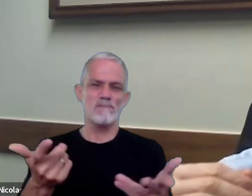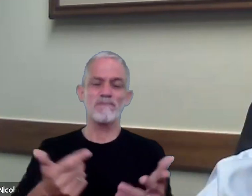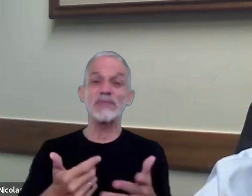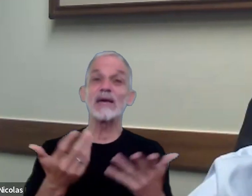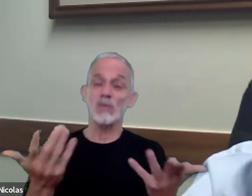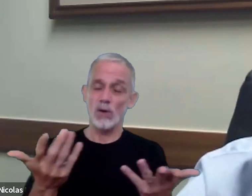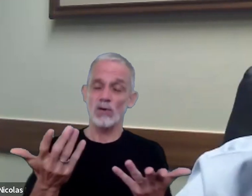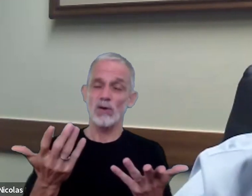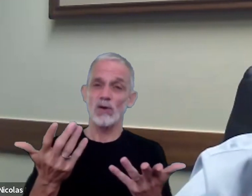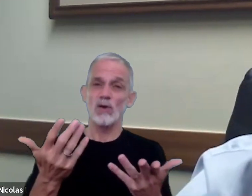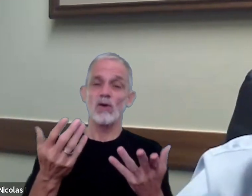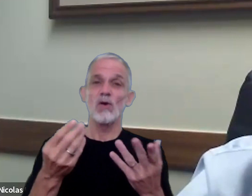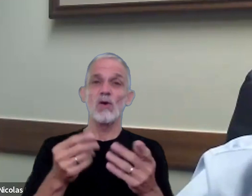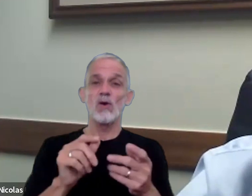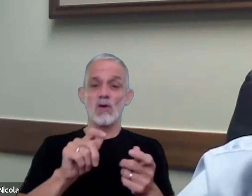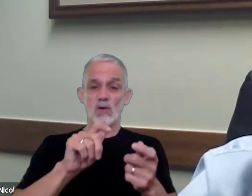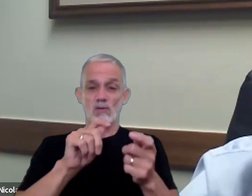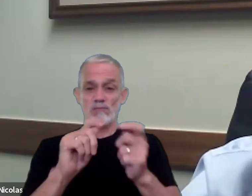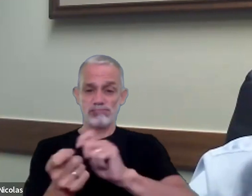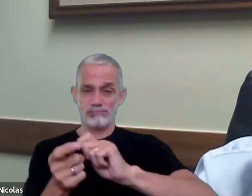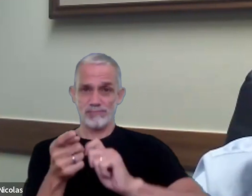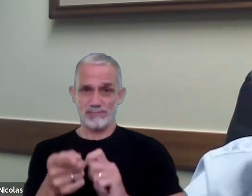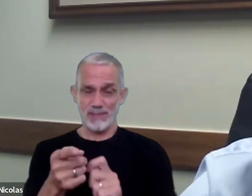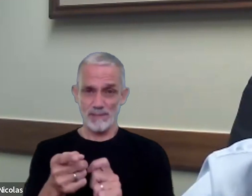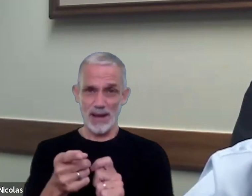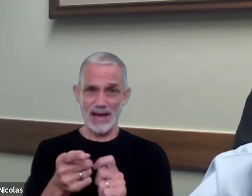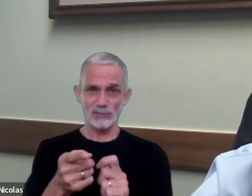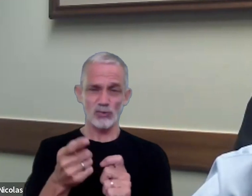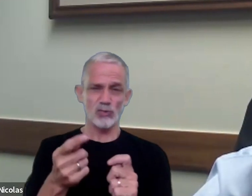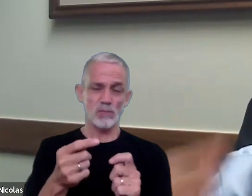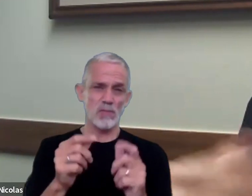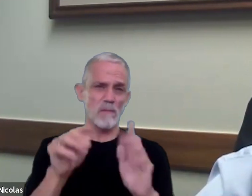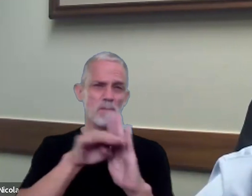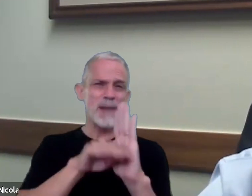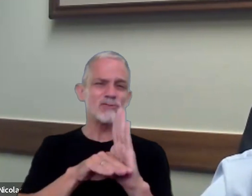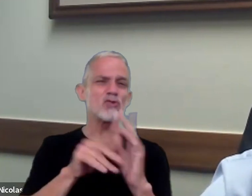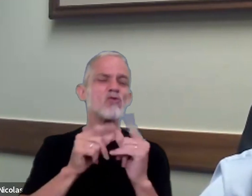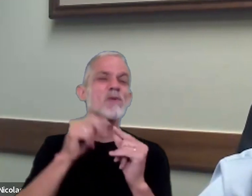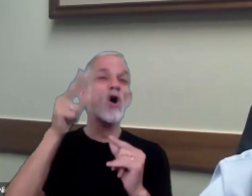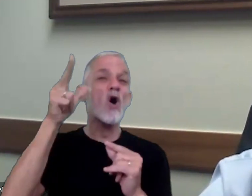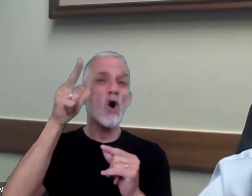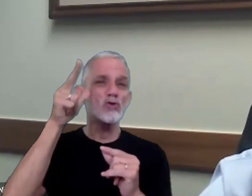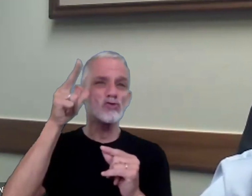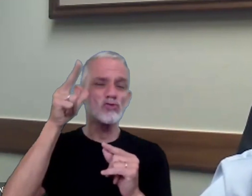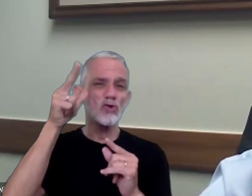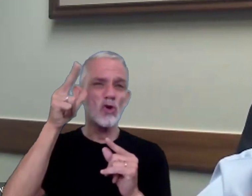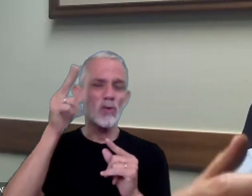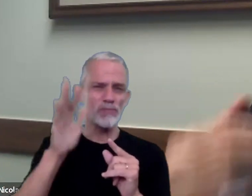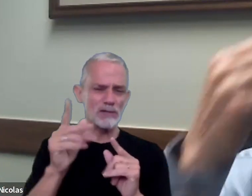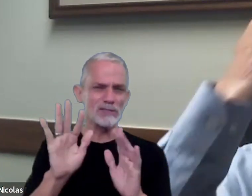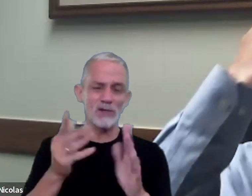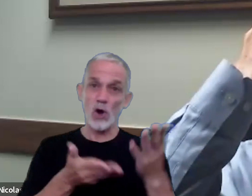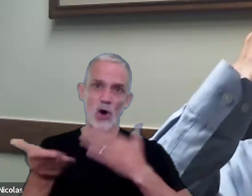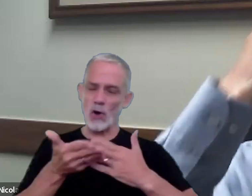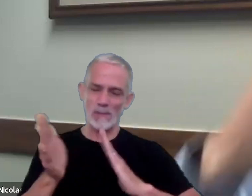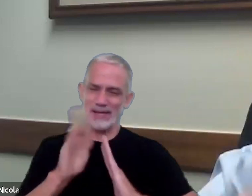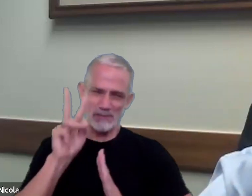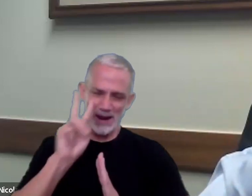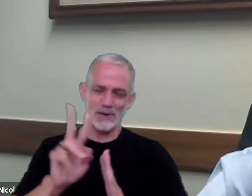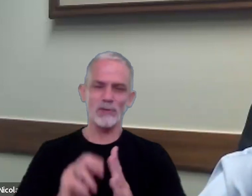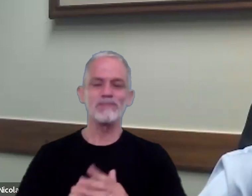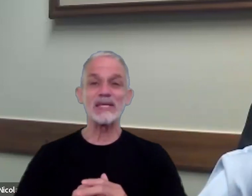con el paso creo que era 8 ahí dejé de compartir para poder verlos